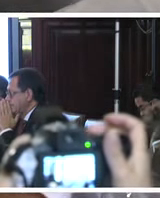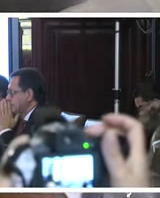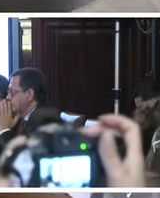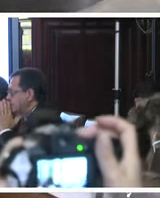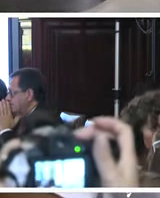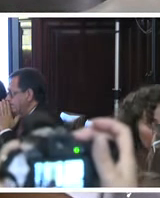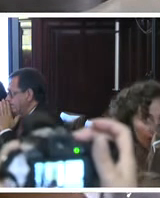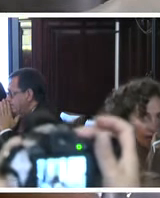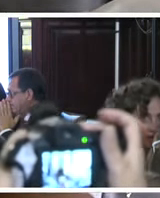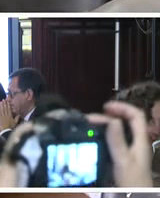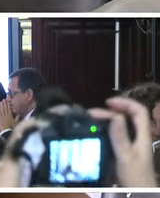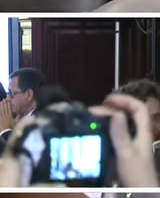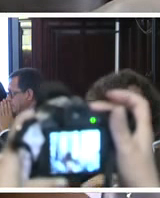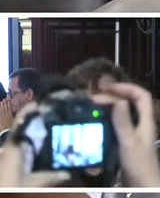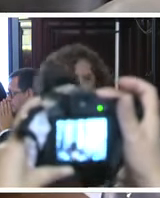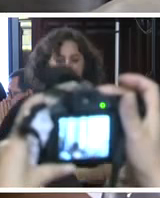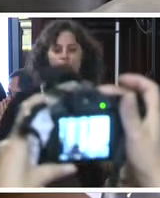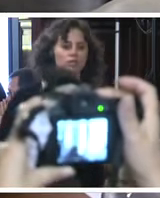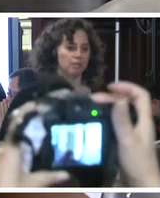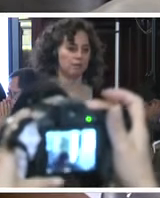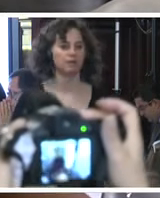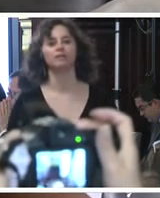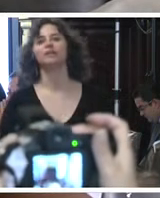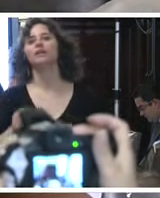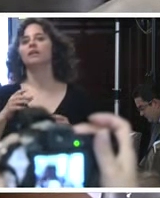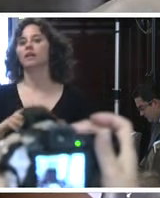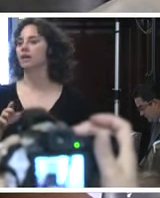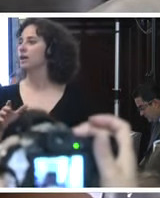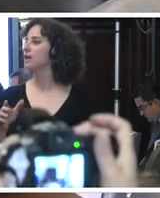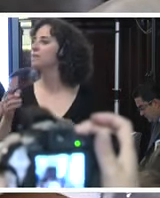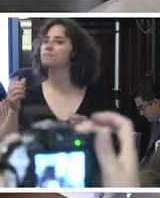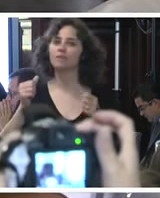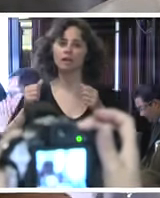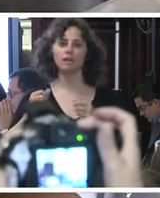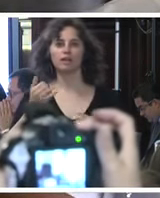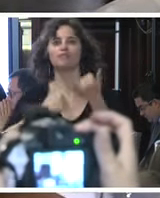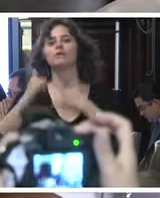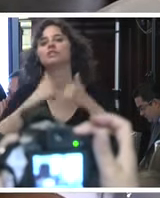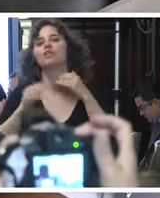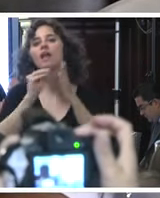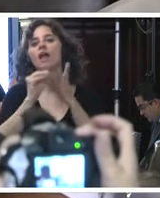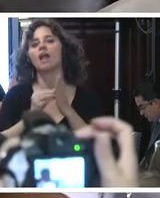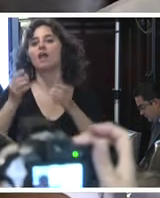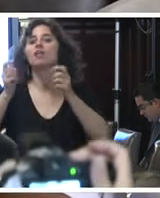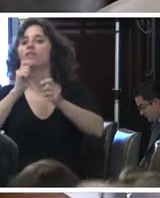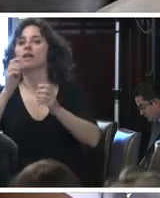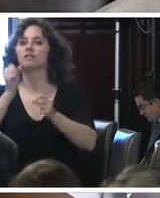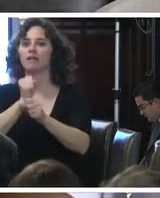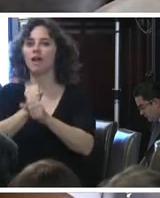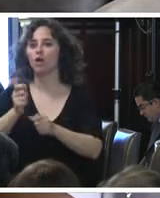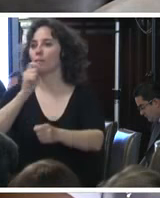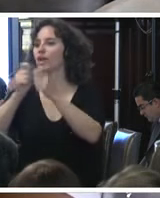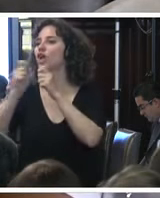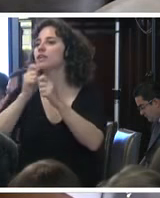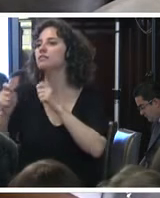presentación de la recreación digital de los hechos elaborado por Arquitectura Forense, como a los trabajos periodísticos que al indagar el